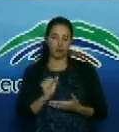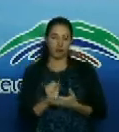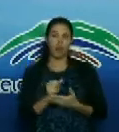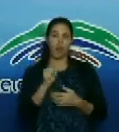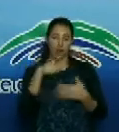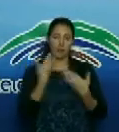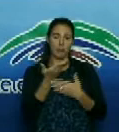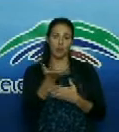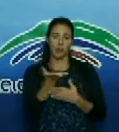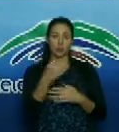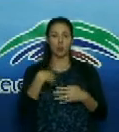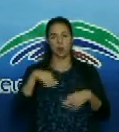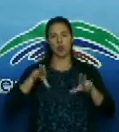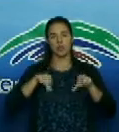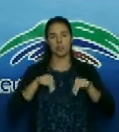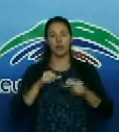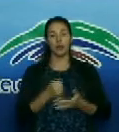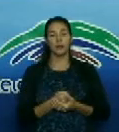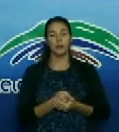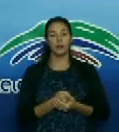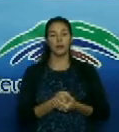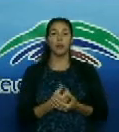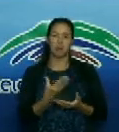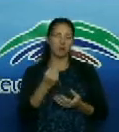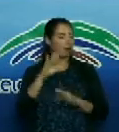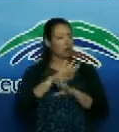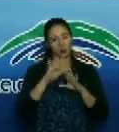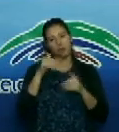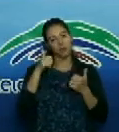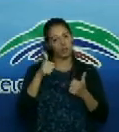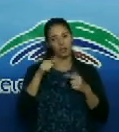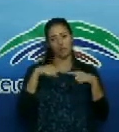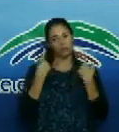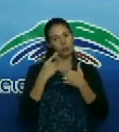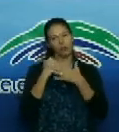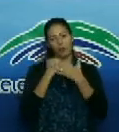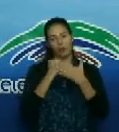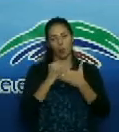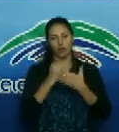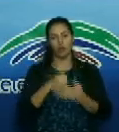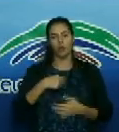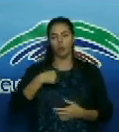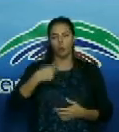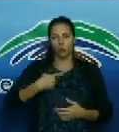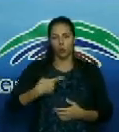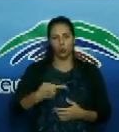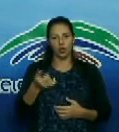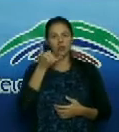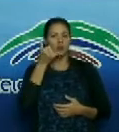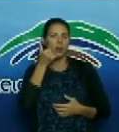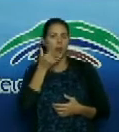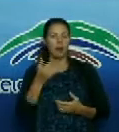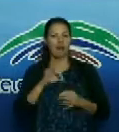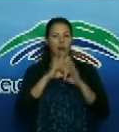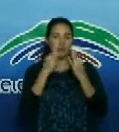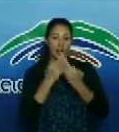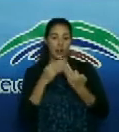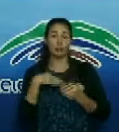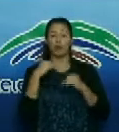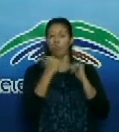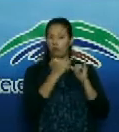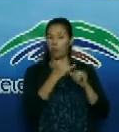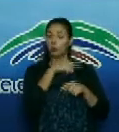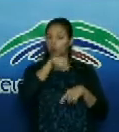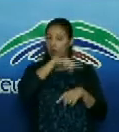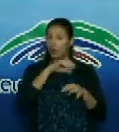entonces pues lo único que me dijeron bueno te vamos a apoyar todos los días me comunicaba con mi familia yo les decía que se cuidaran que bueno cada